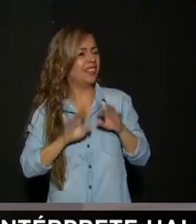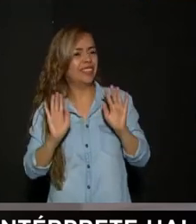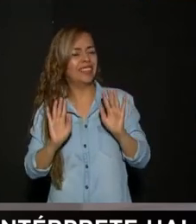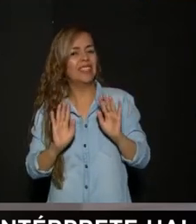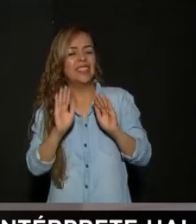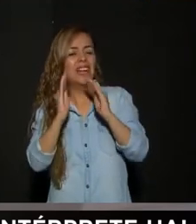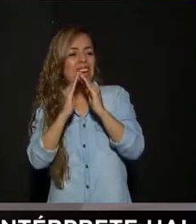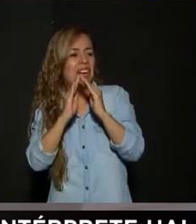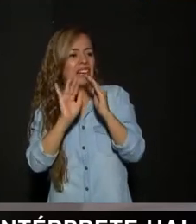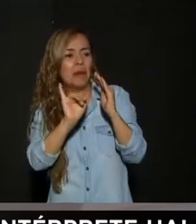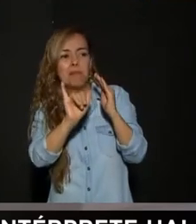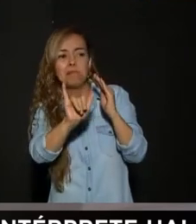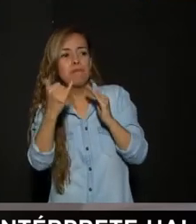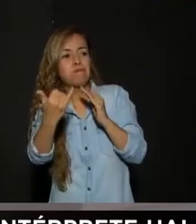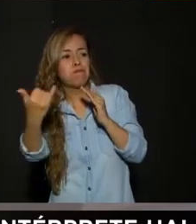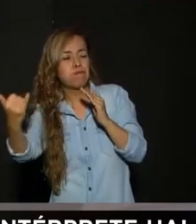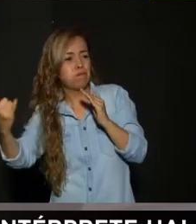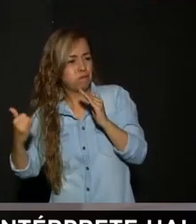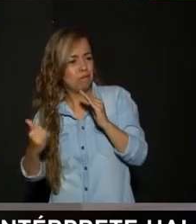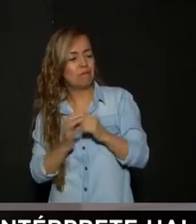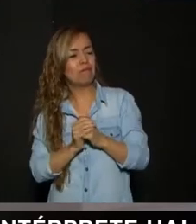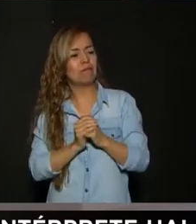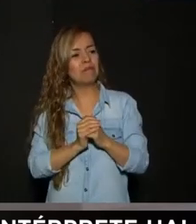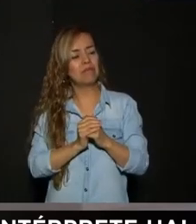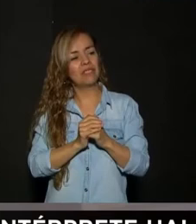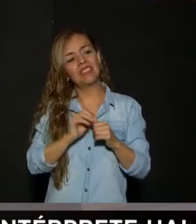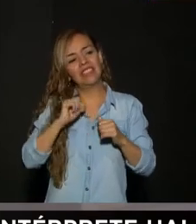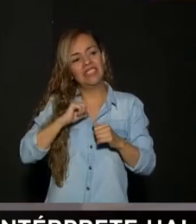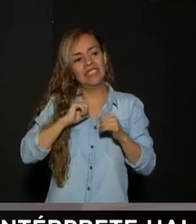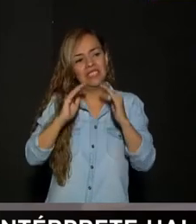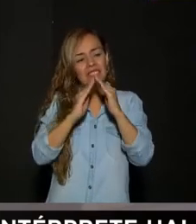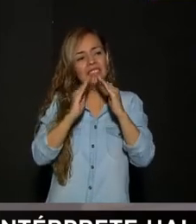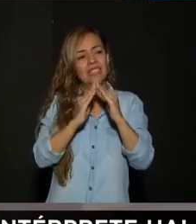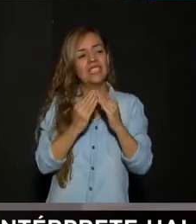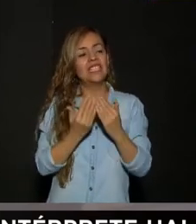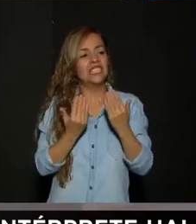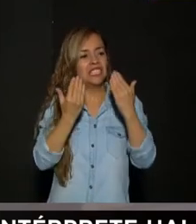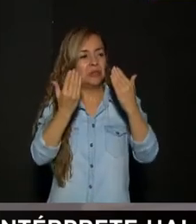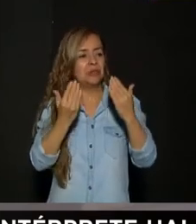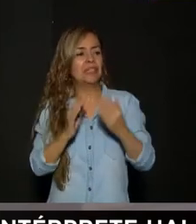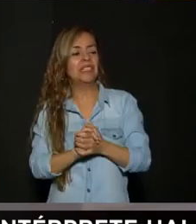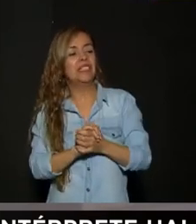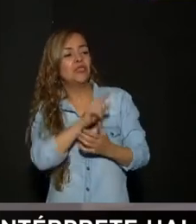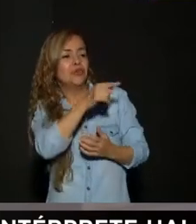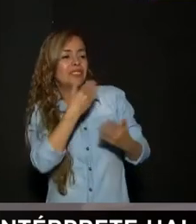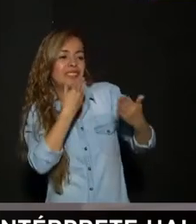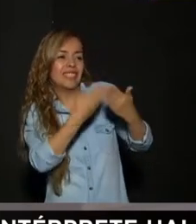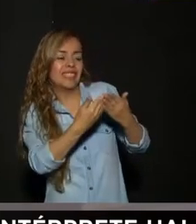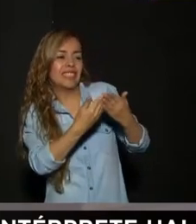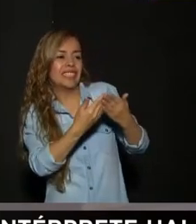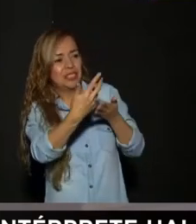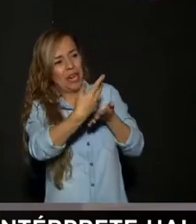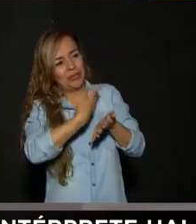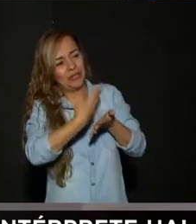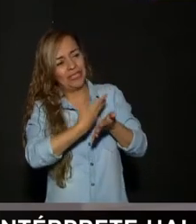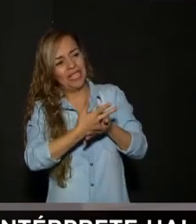Una huerta Agroecológica Que también sembramos Otras cositas Que nos sirven Para el consumo En la casa Entonces Qué rico Que nos des Esos